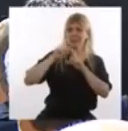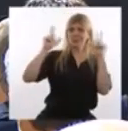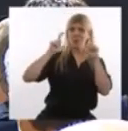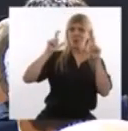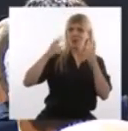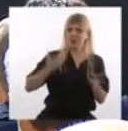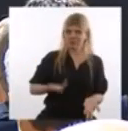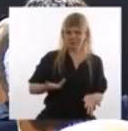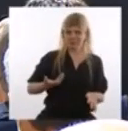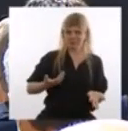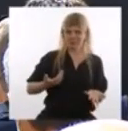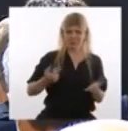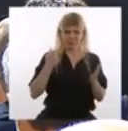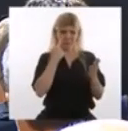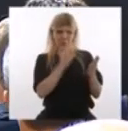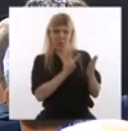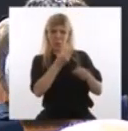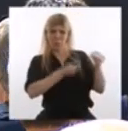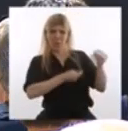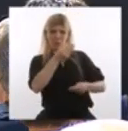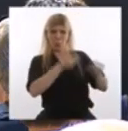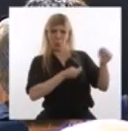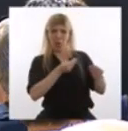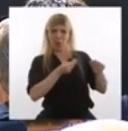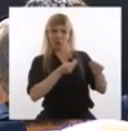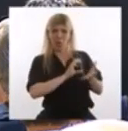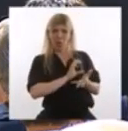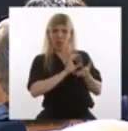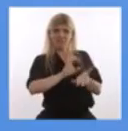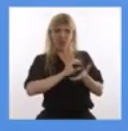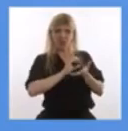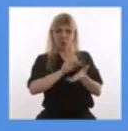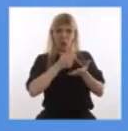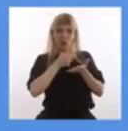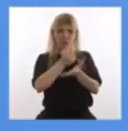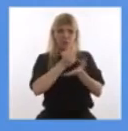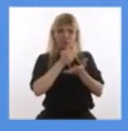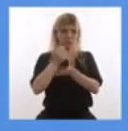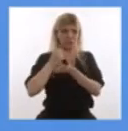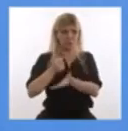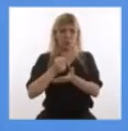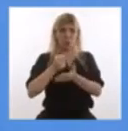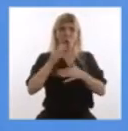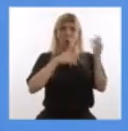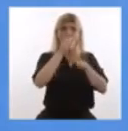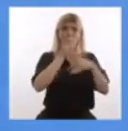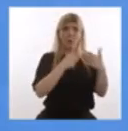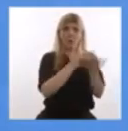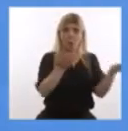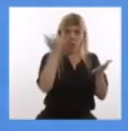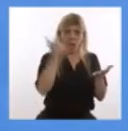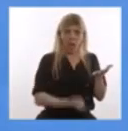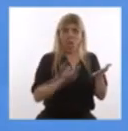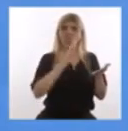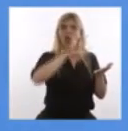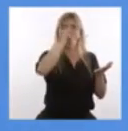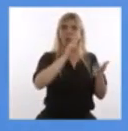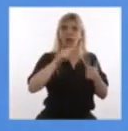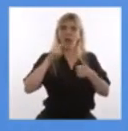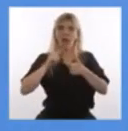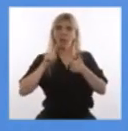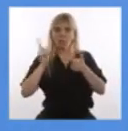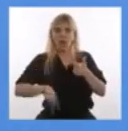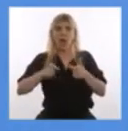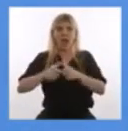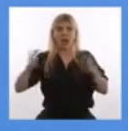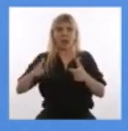nuestro presupuesto, la inversión en novales públicas se multiplicó por dos. Y también crece la inversión en salud, y